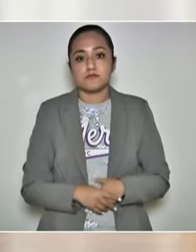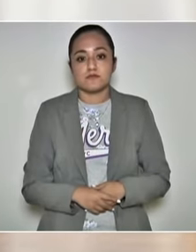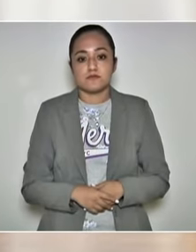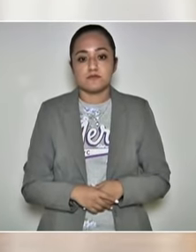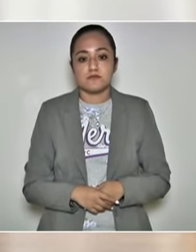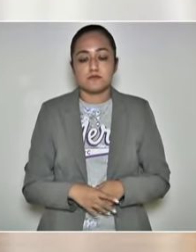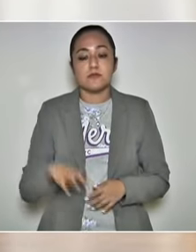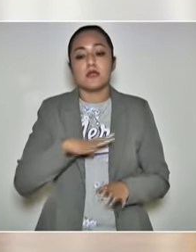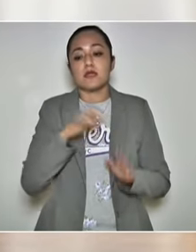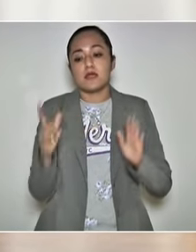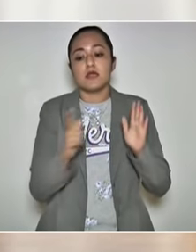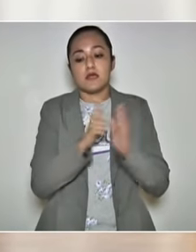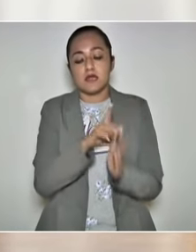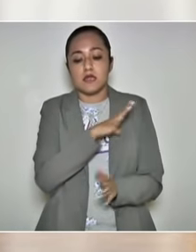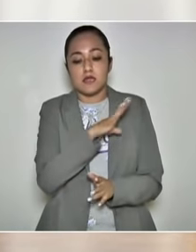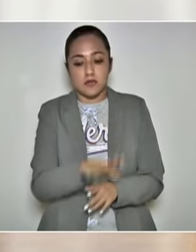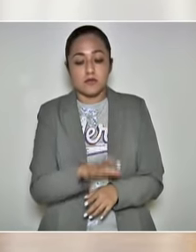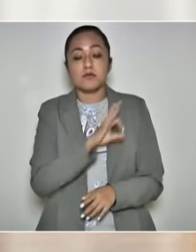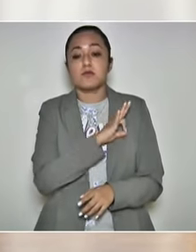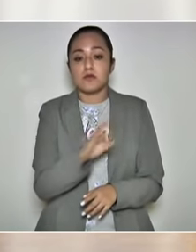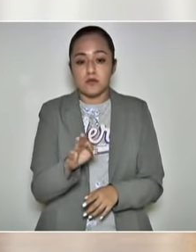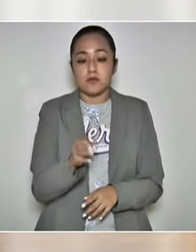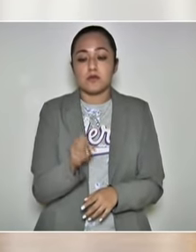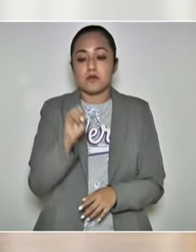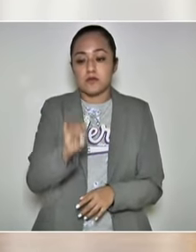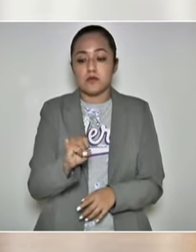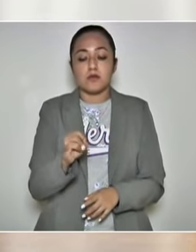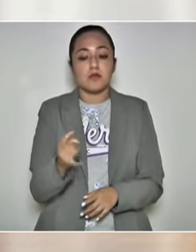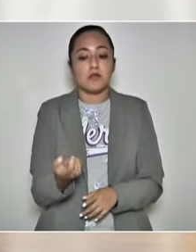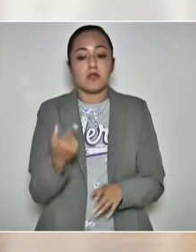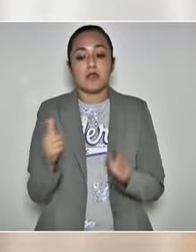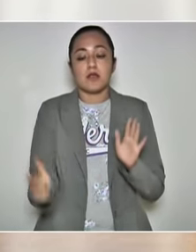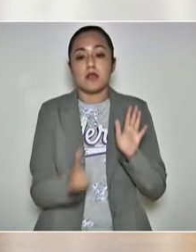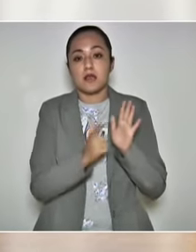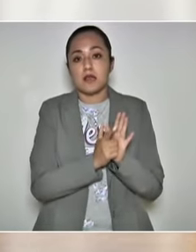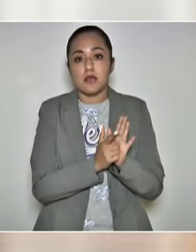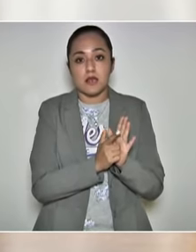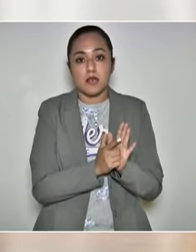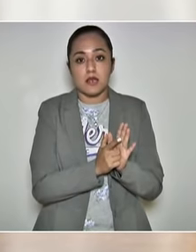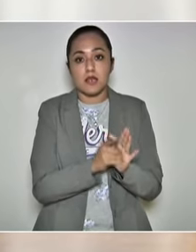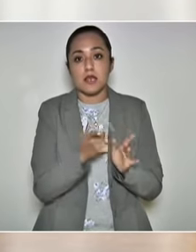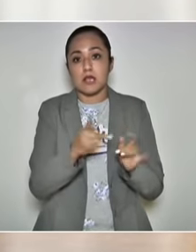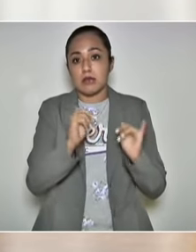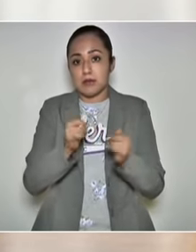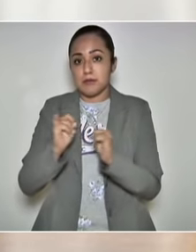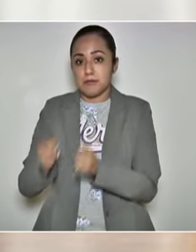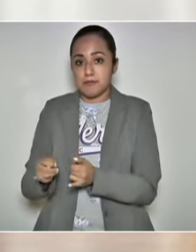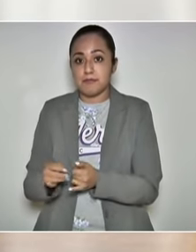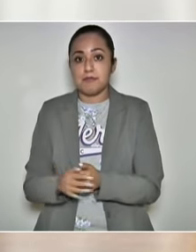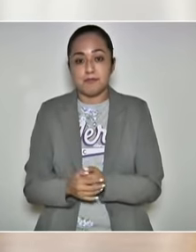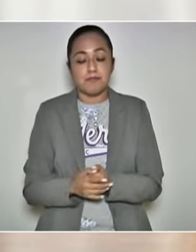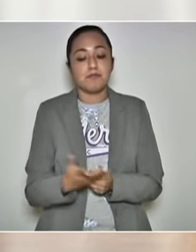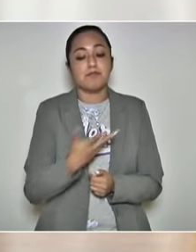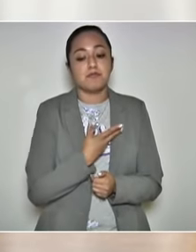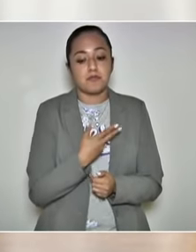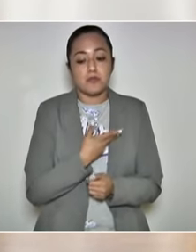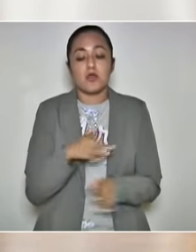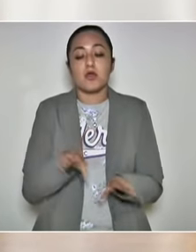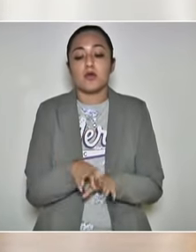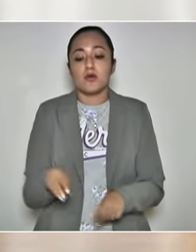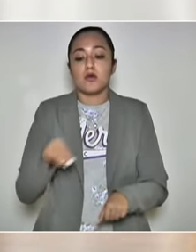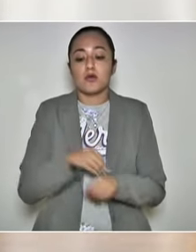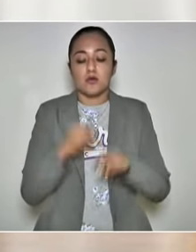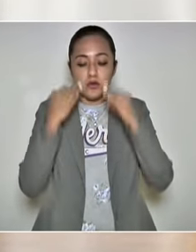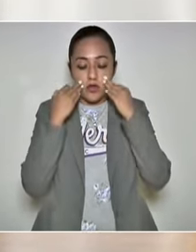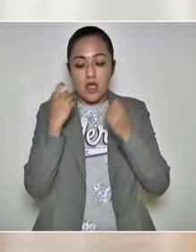Las leyes generales permiten a las leyes particulares tomar una posición